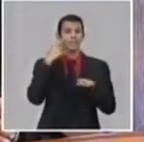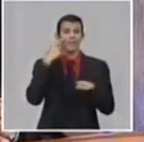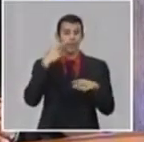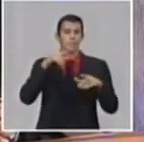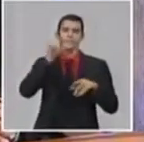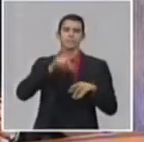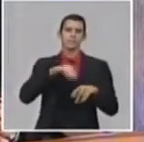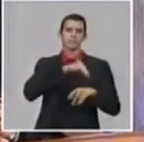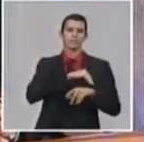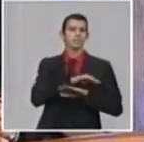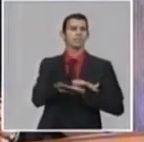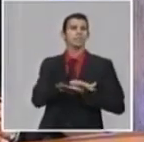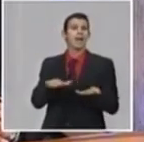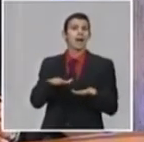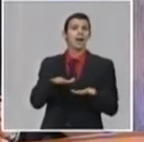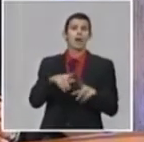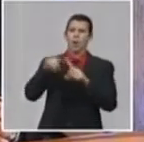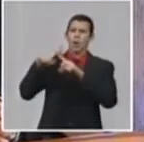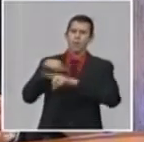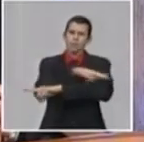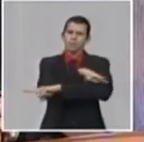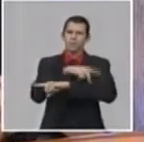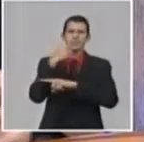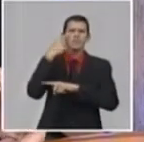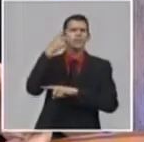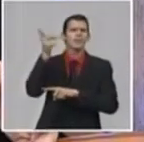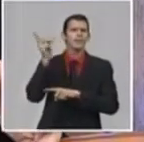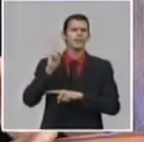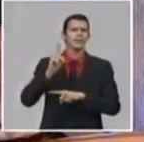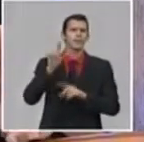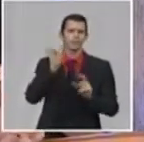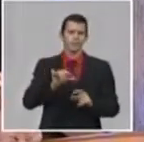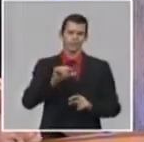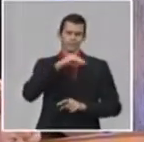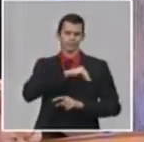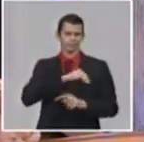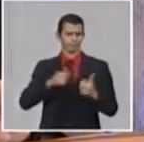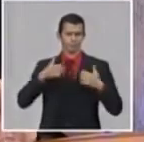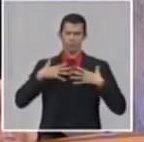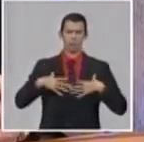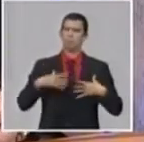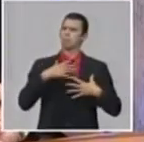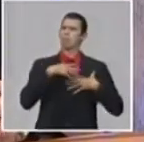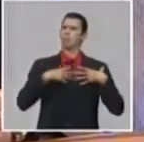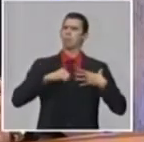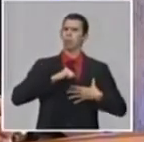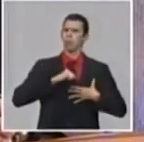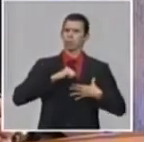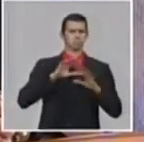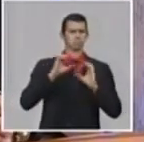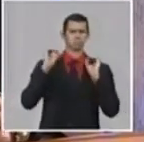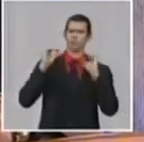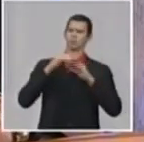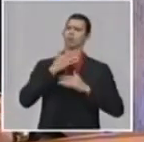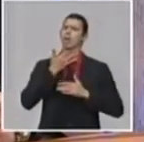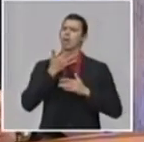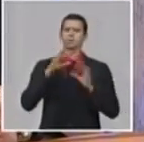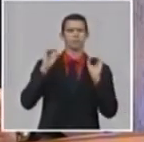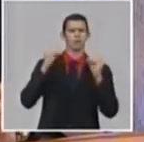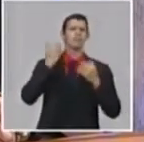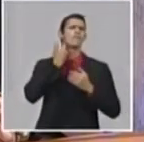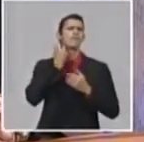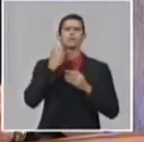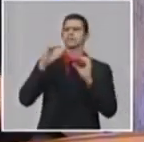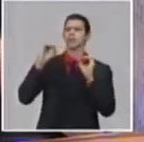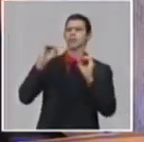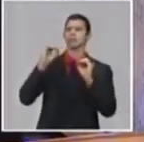hasta el 15%. Y en ese aspecto, la industria biotecnológica y farmacéutica cubana nos aporta